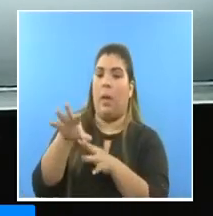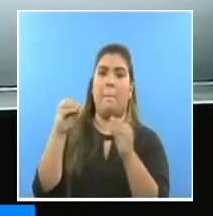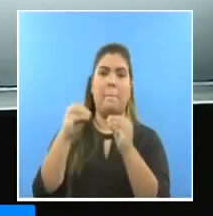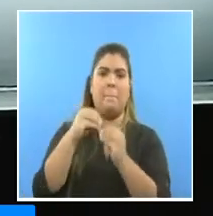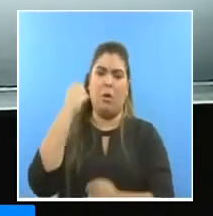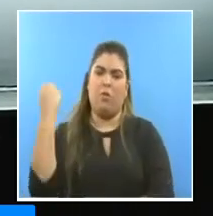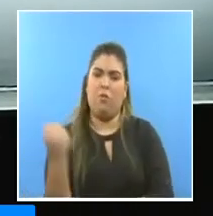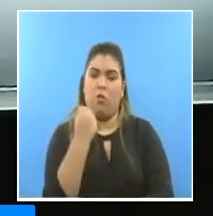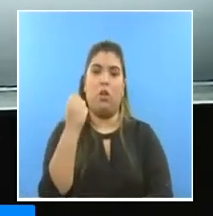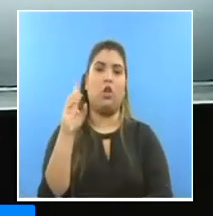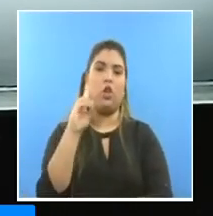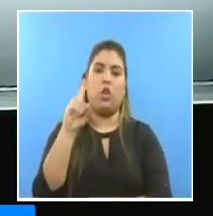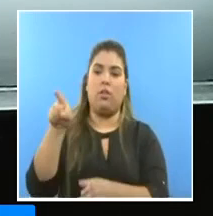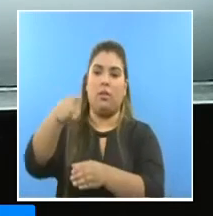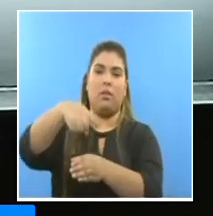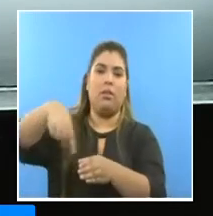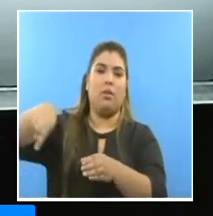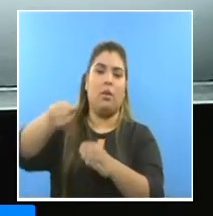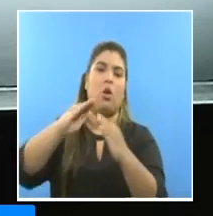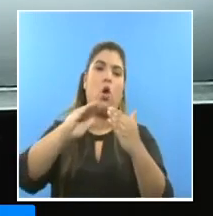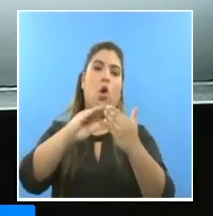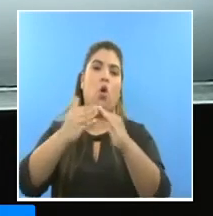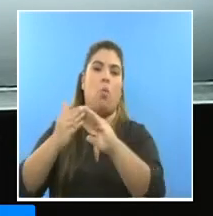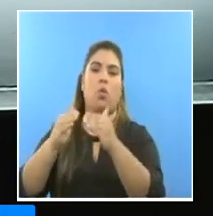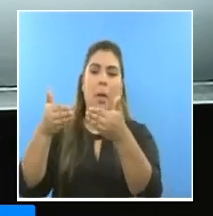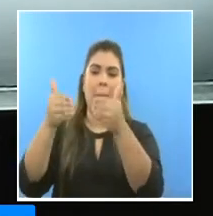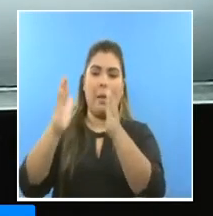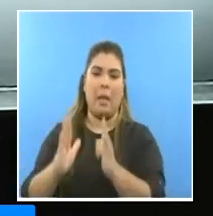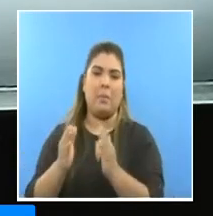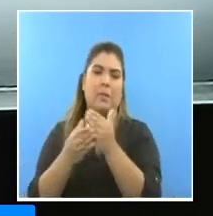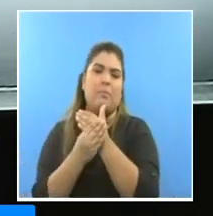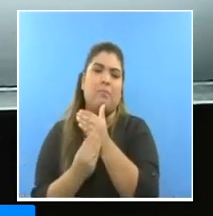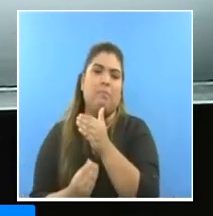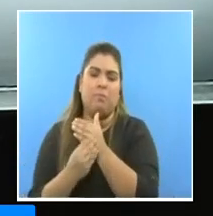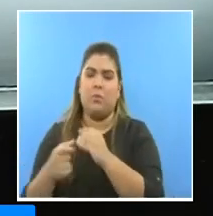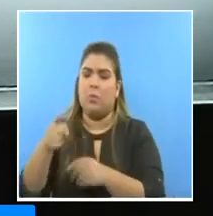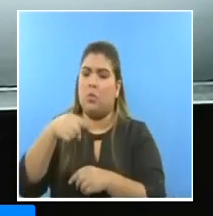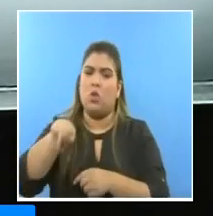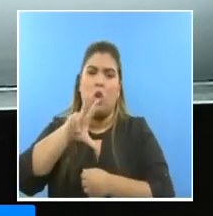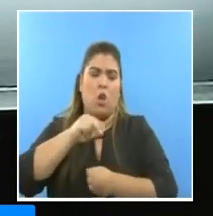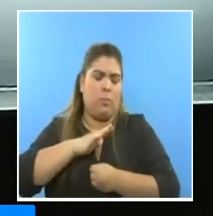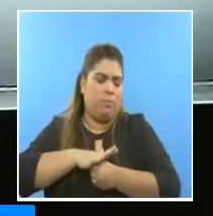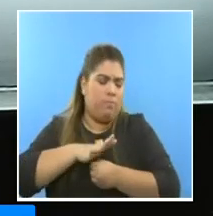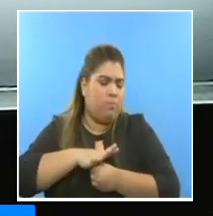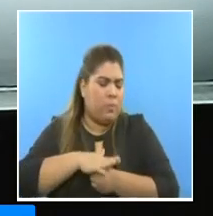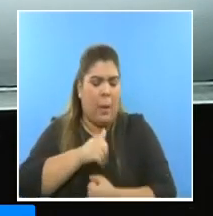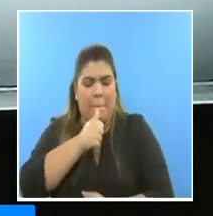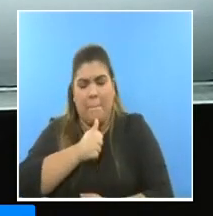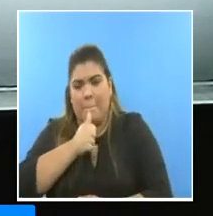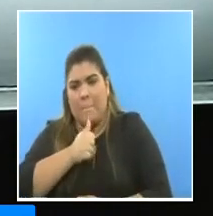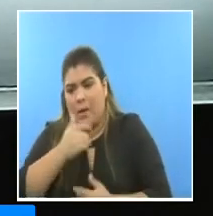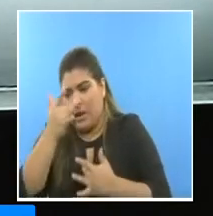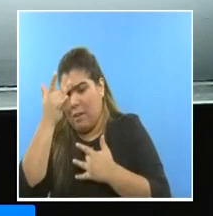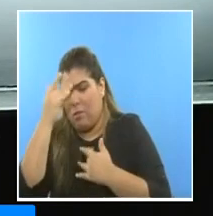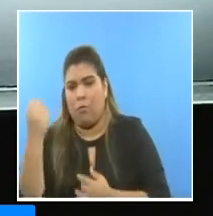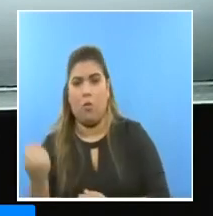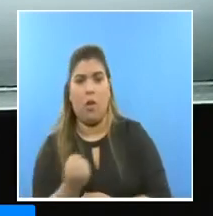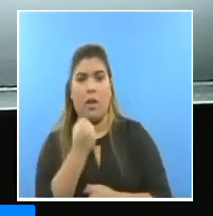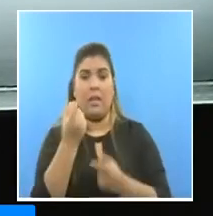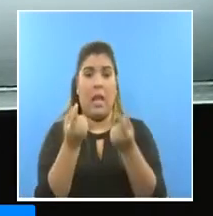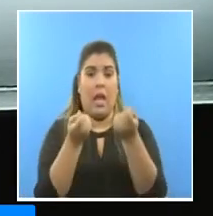tienen menores posibilidades de resistir a los desafíos que él origina